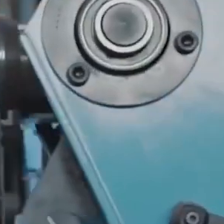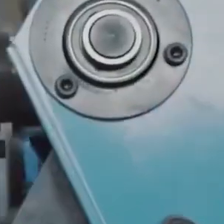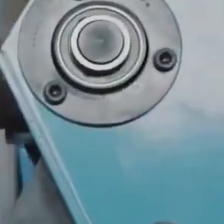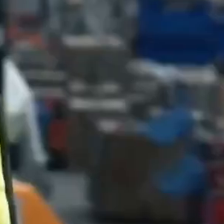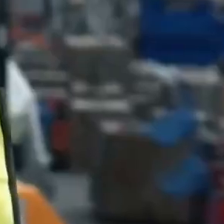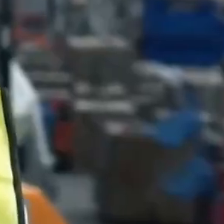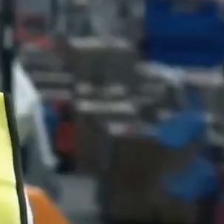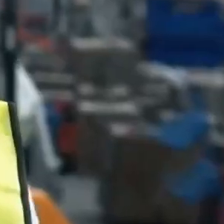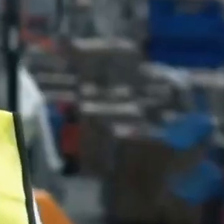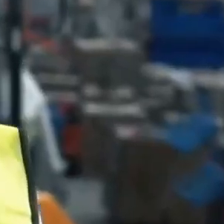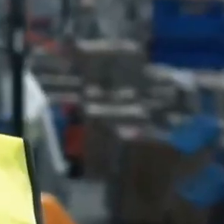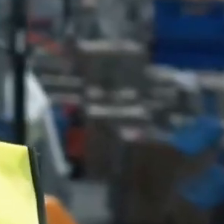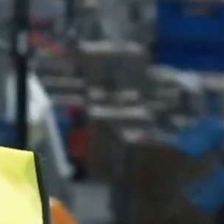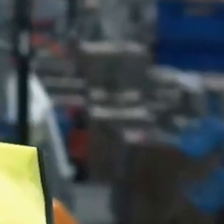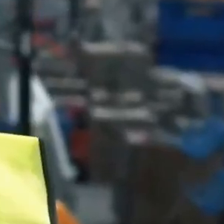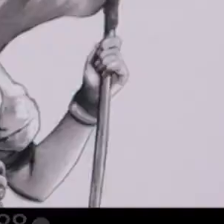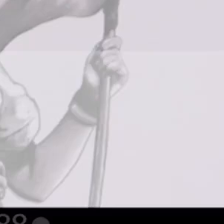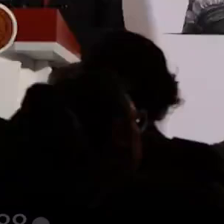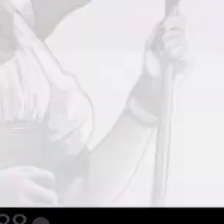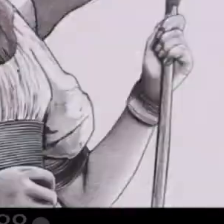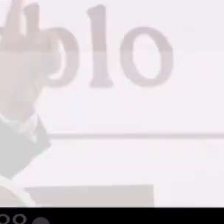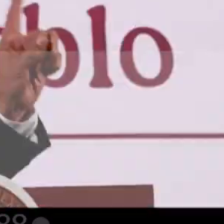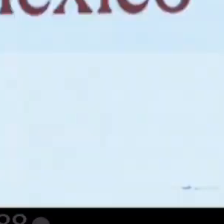salario mínimo será del 12 por ciento.